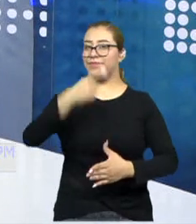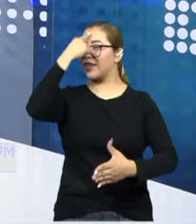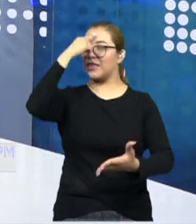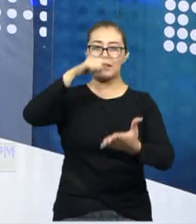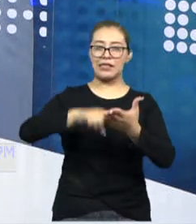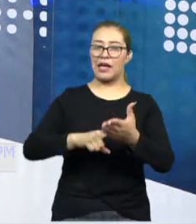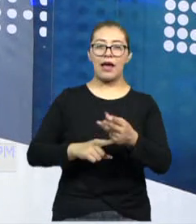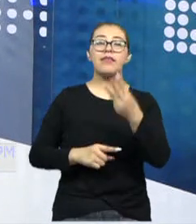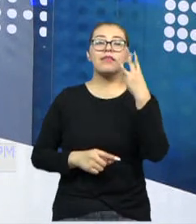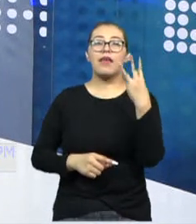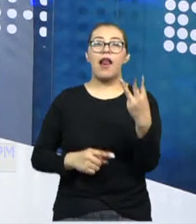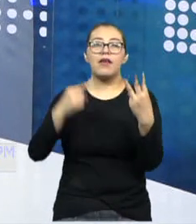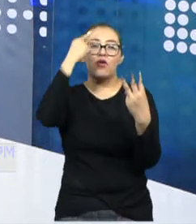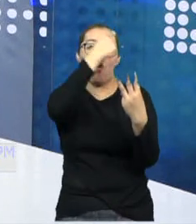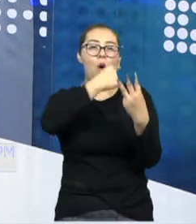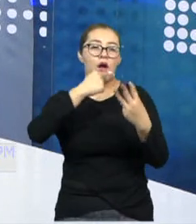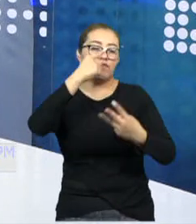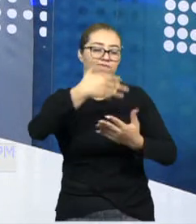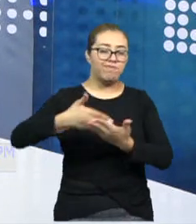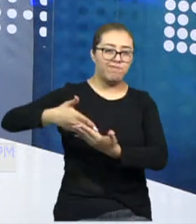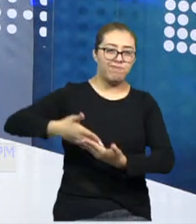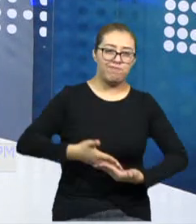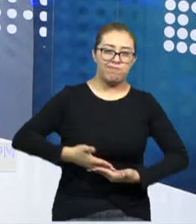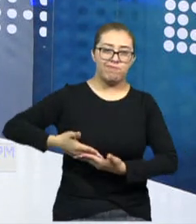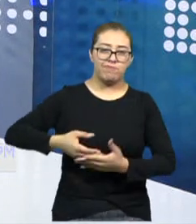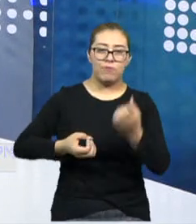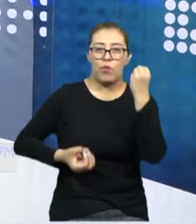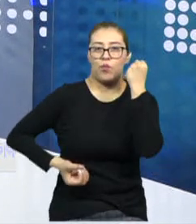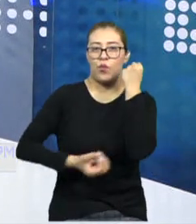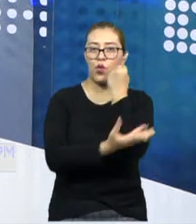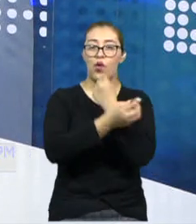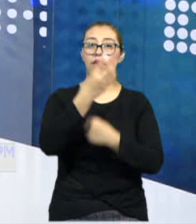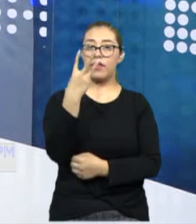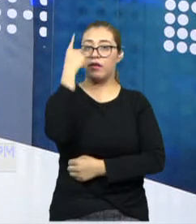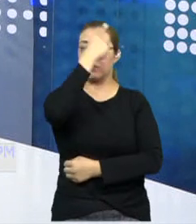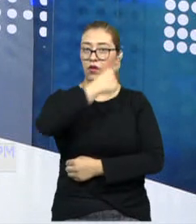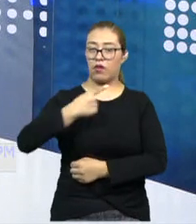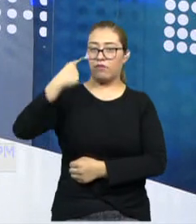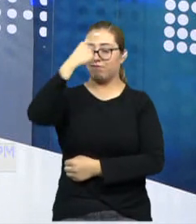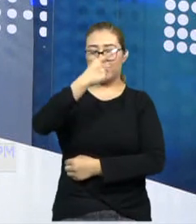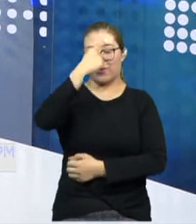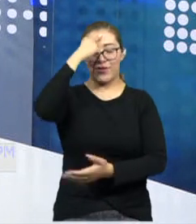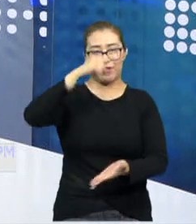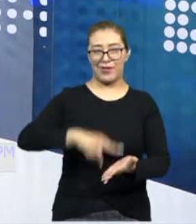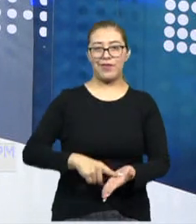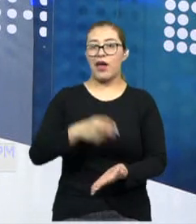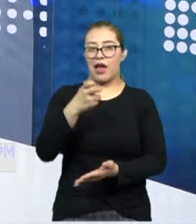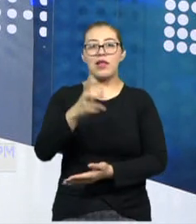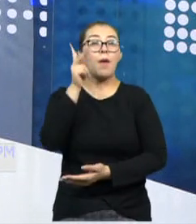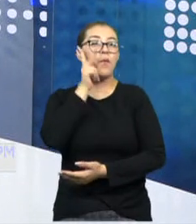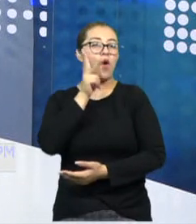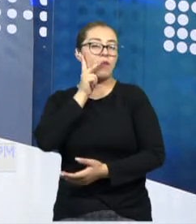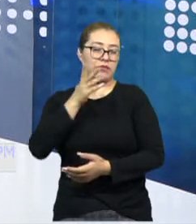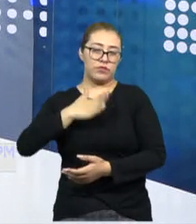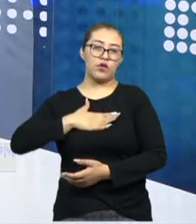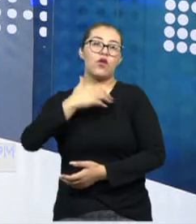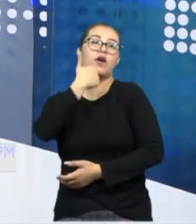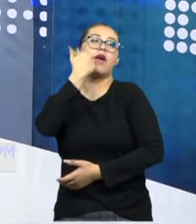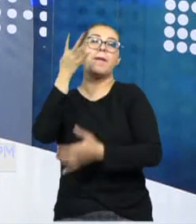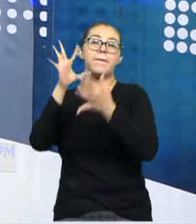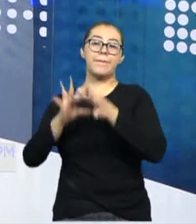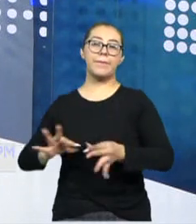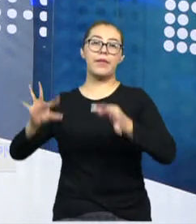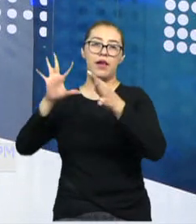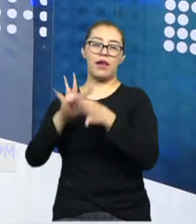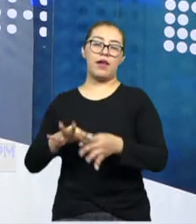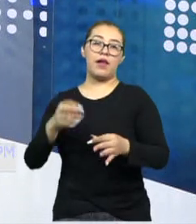tres horas, tres horas desde que nacieron los bebés y que las muestras. Quiero explicar algo que, pues es, a lo mejor es